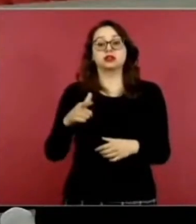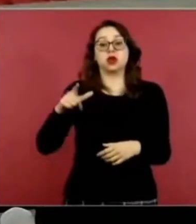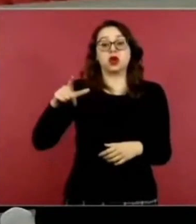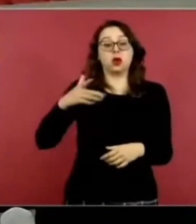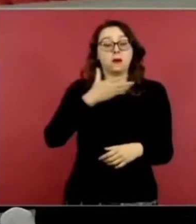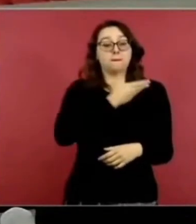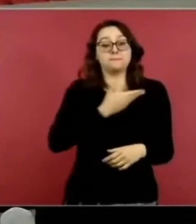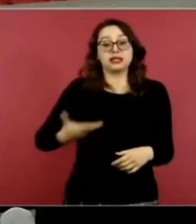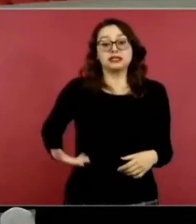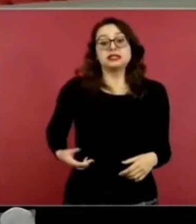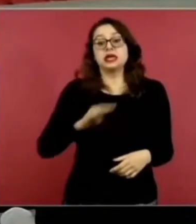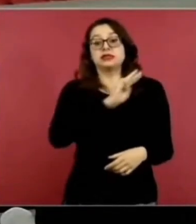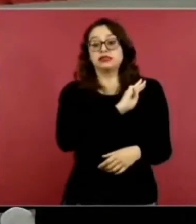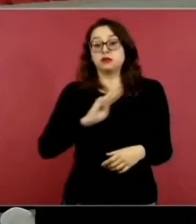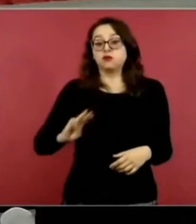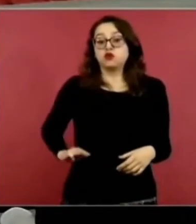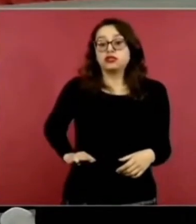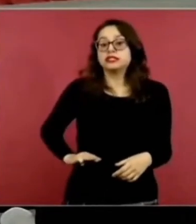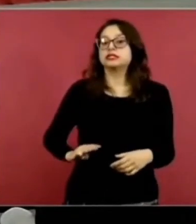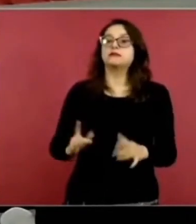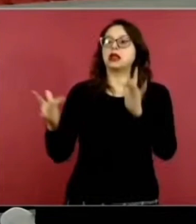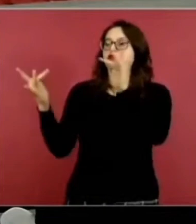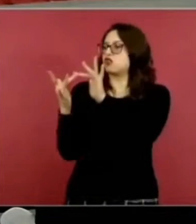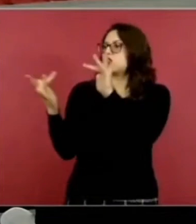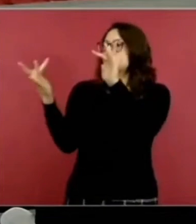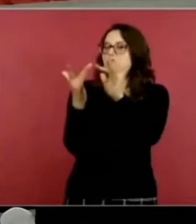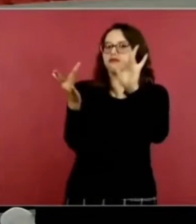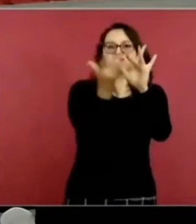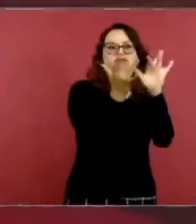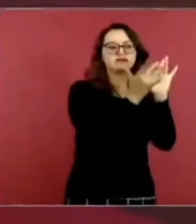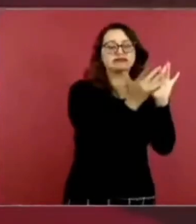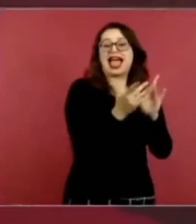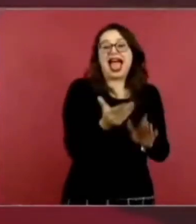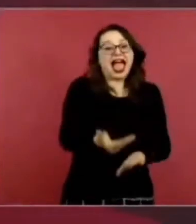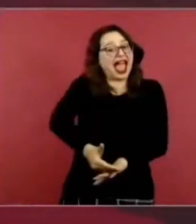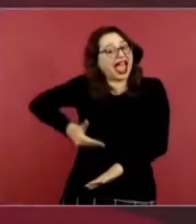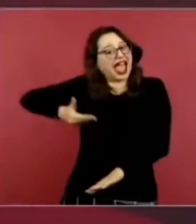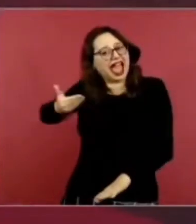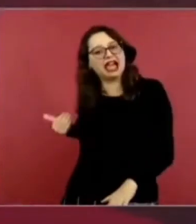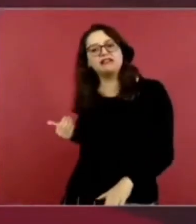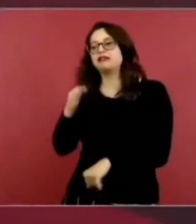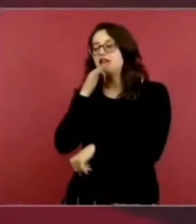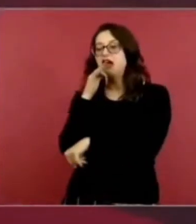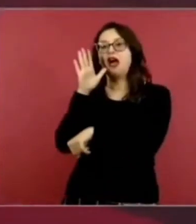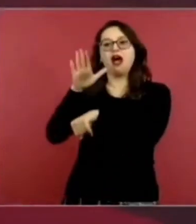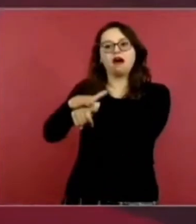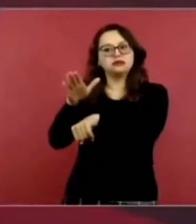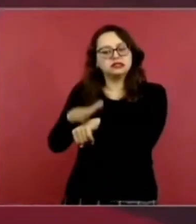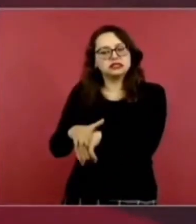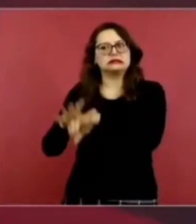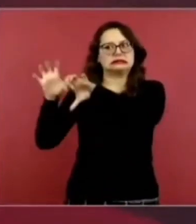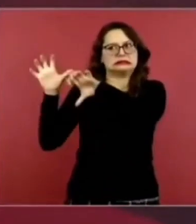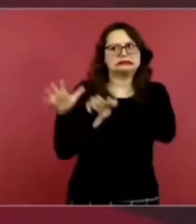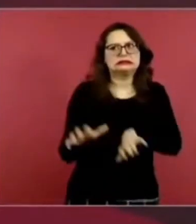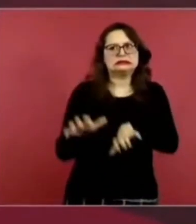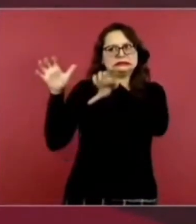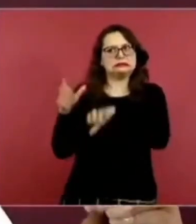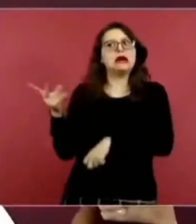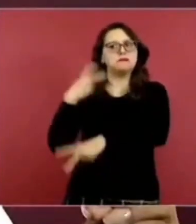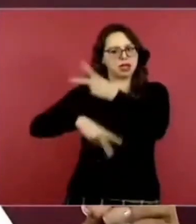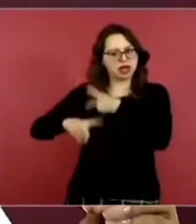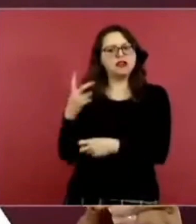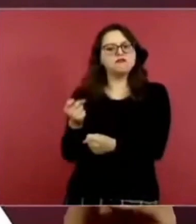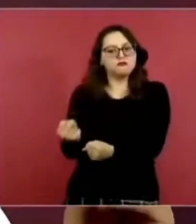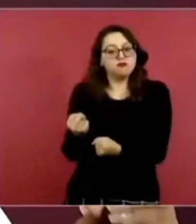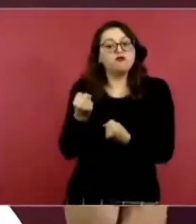los presidentes de la Costa Chica, de la Costa Grande, con la presidenta de Acapulco para informarles de cómo estaba la situación, en